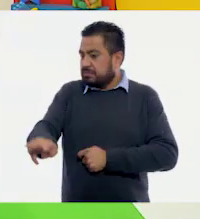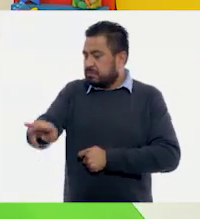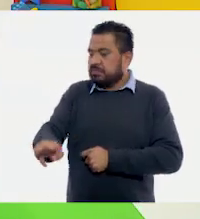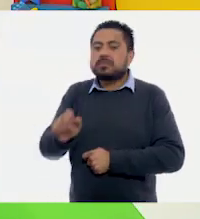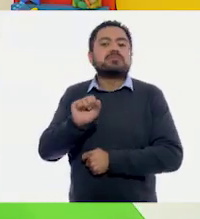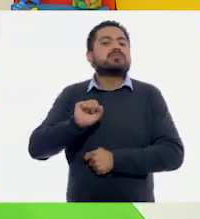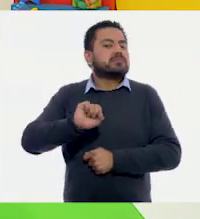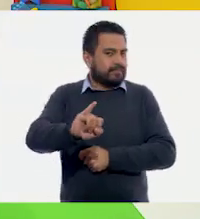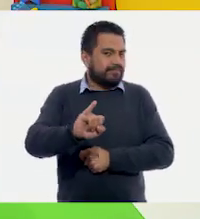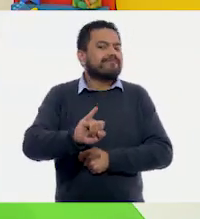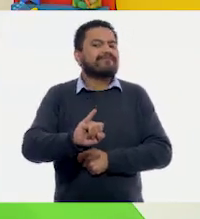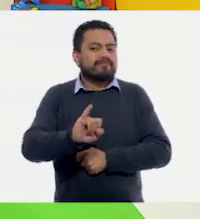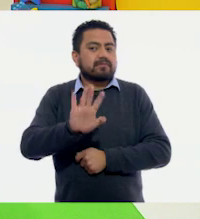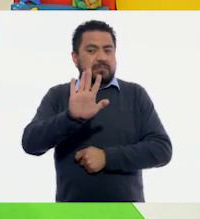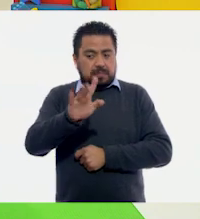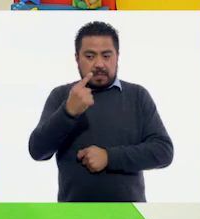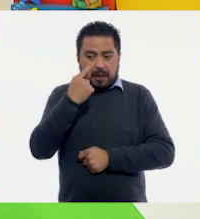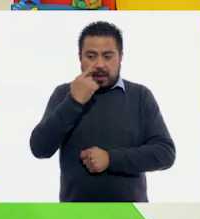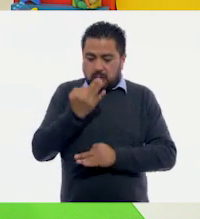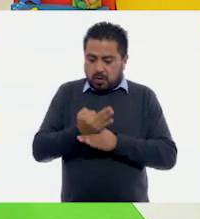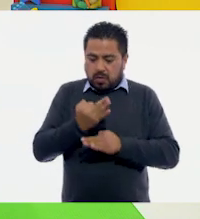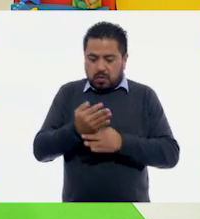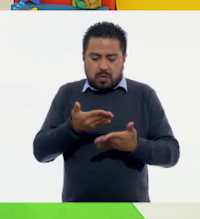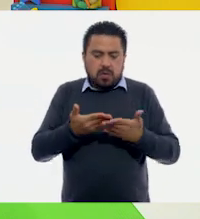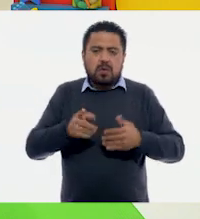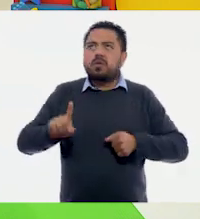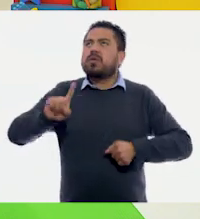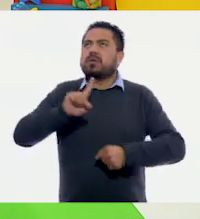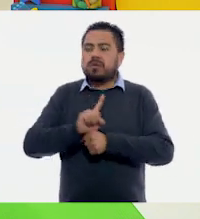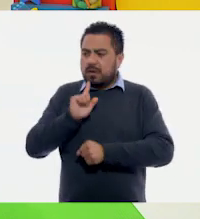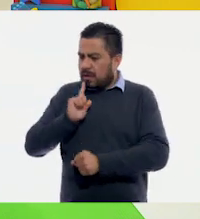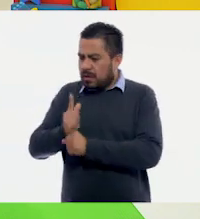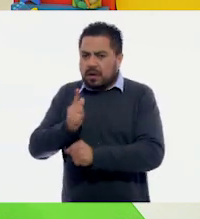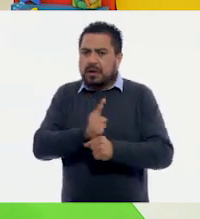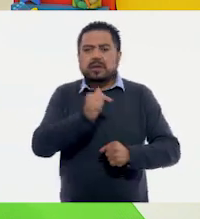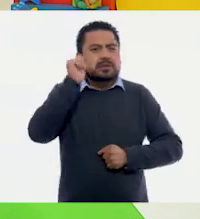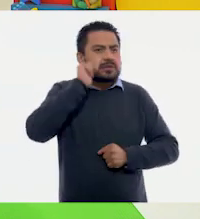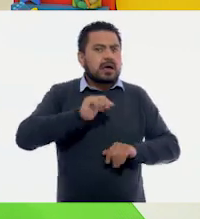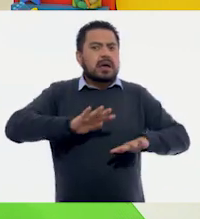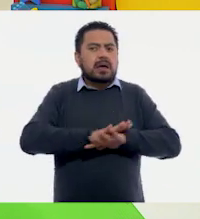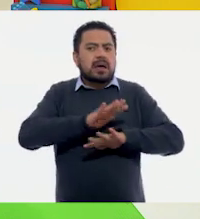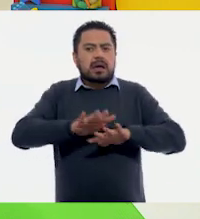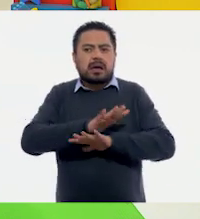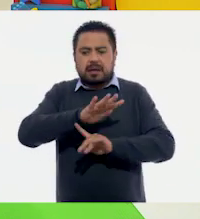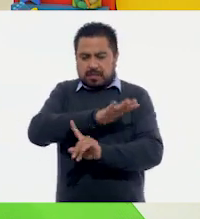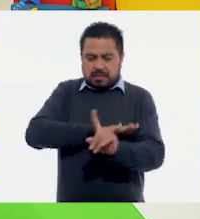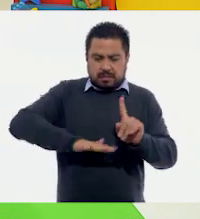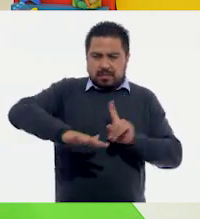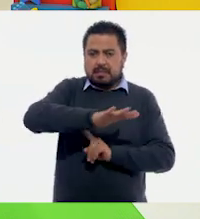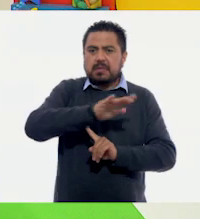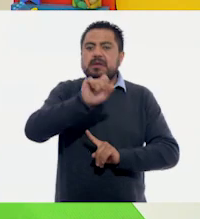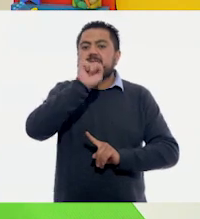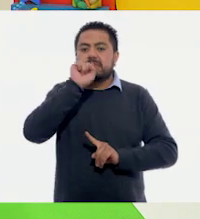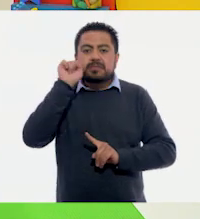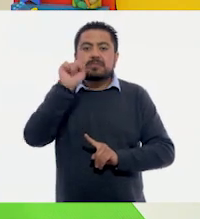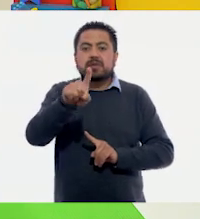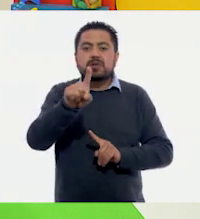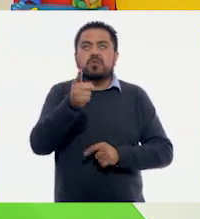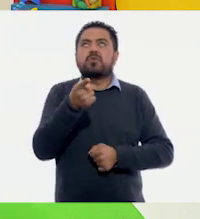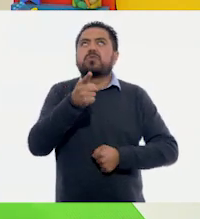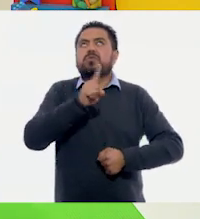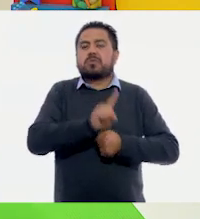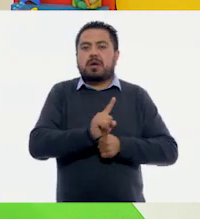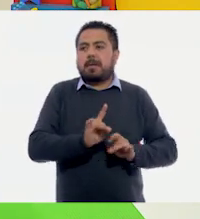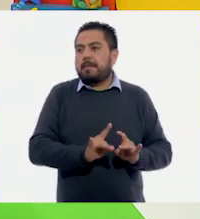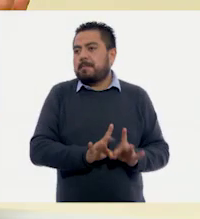Así es. Y fíjate que el día de hoy nos dimos cuenta que siempre hay cambios en nuestro alrededor. Incluso de un día